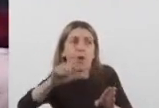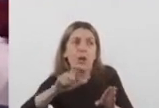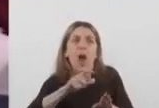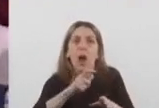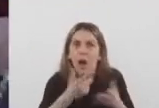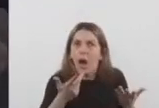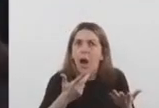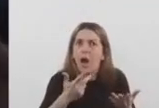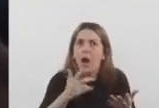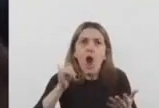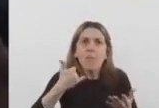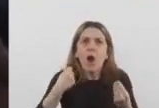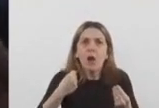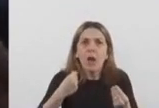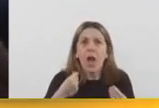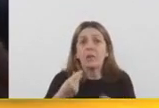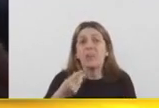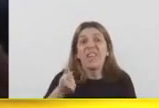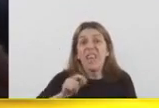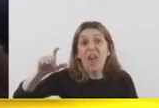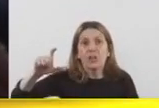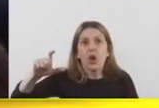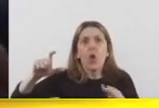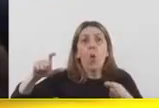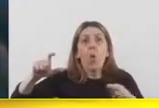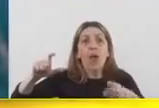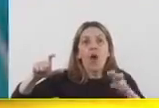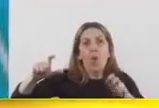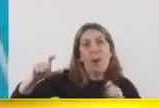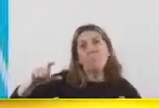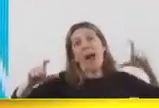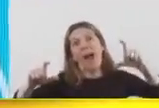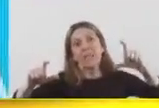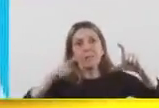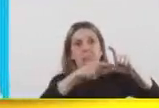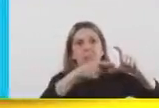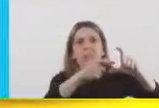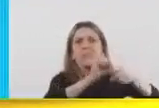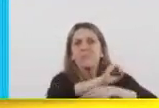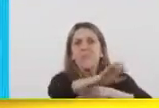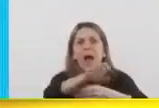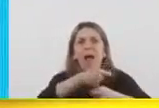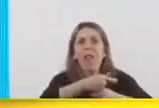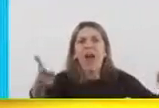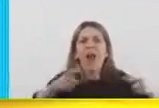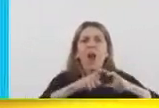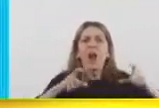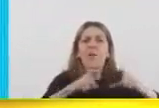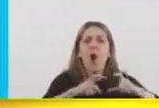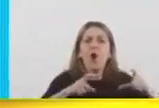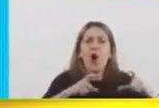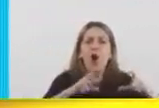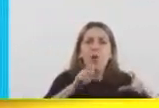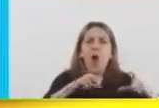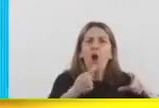Habla el presidente de la nación, Alberto Fernández, está anunciando un nuevo bono para jubilados, lo escuchamos. Significan 5 mil pesos que